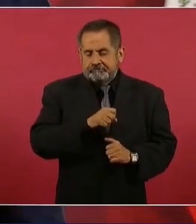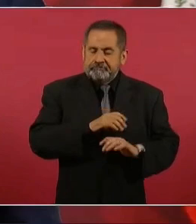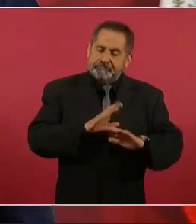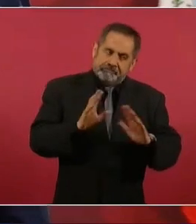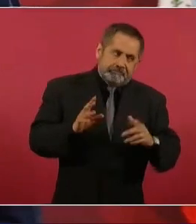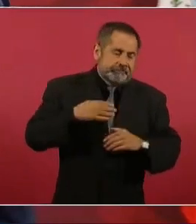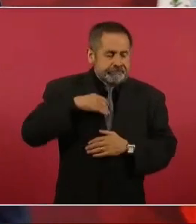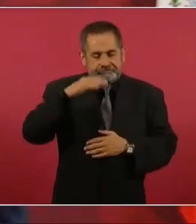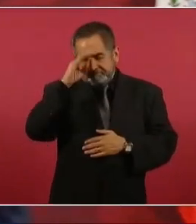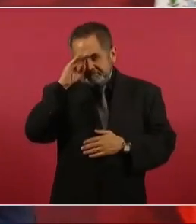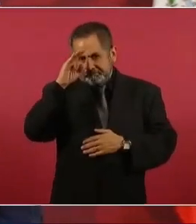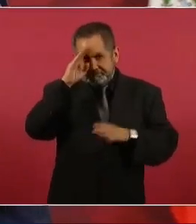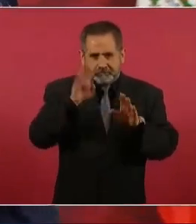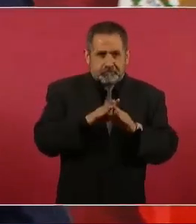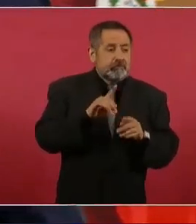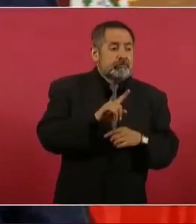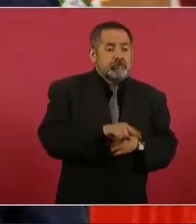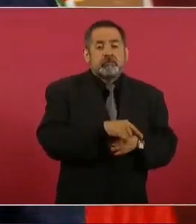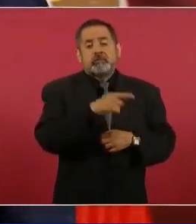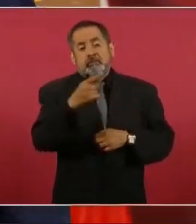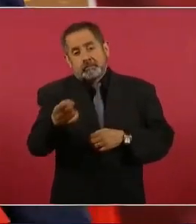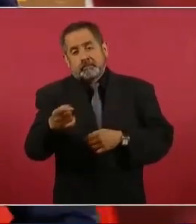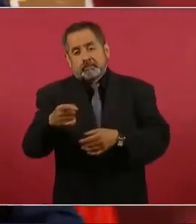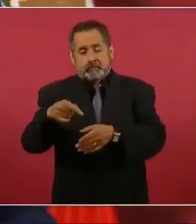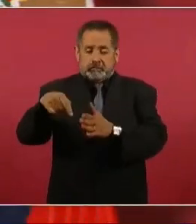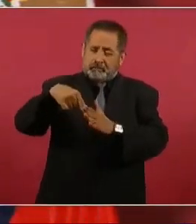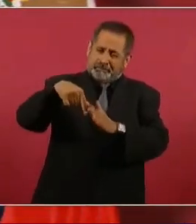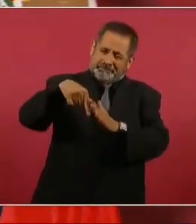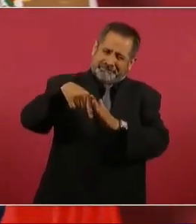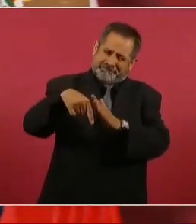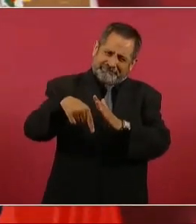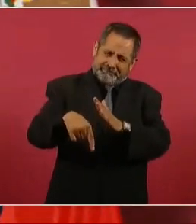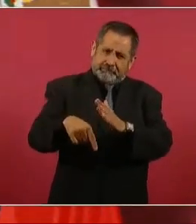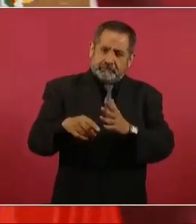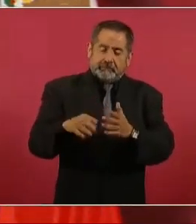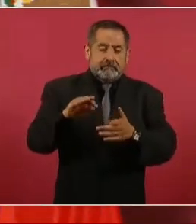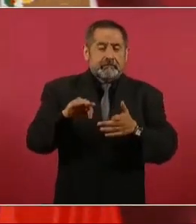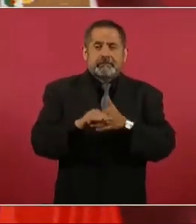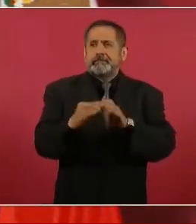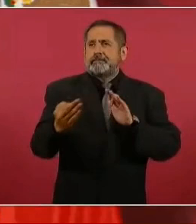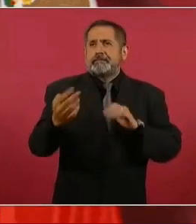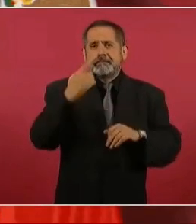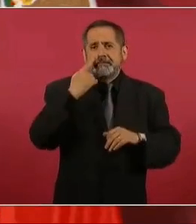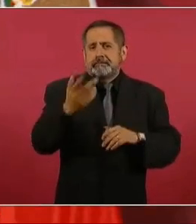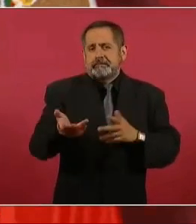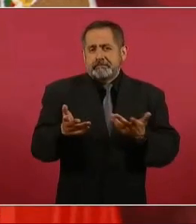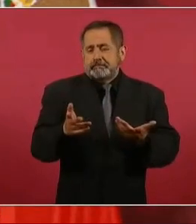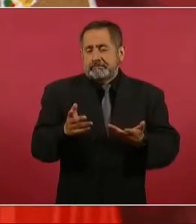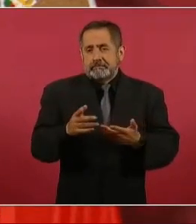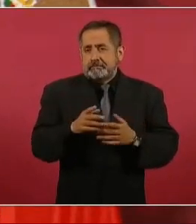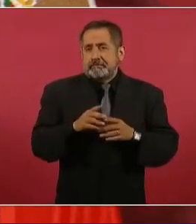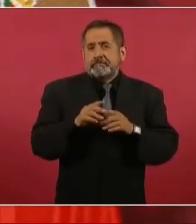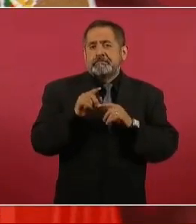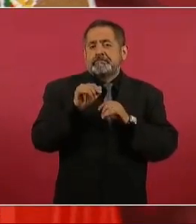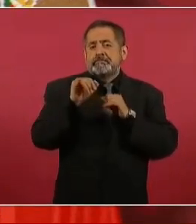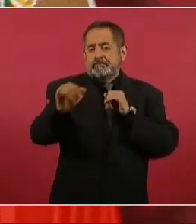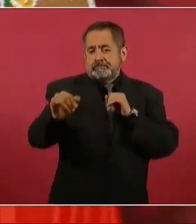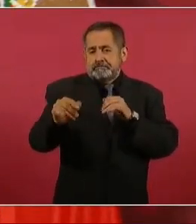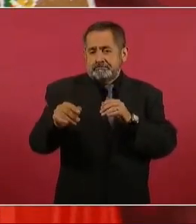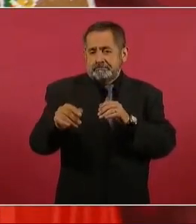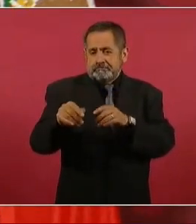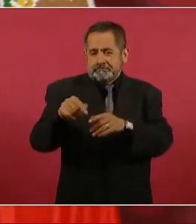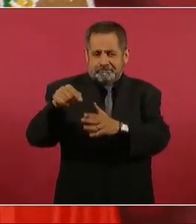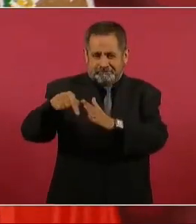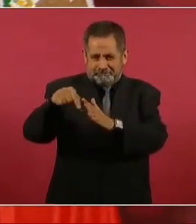el hacer pozos a distancia y hacer